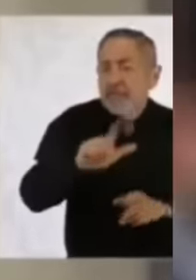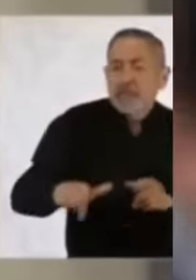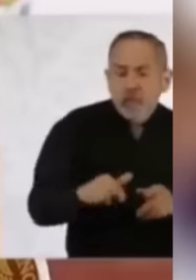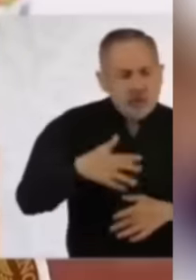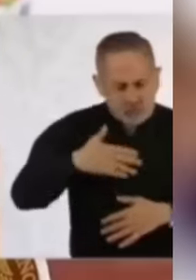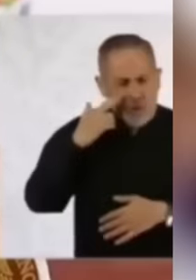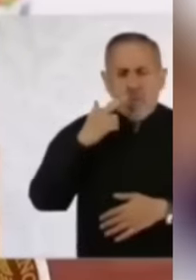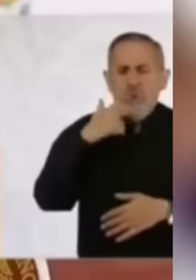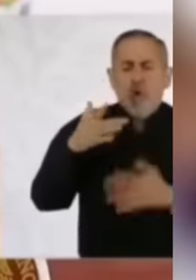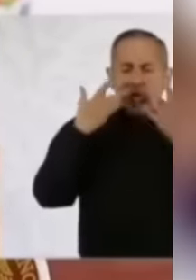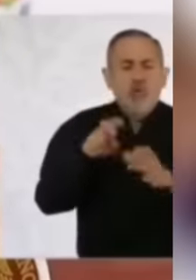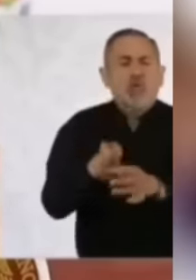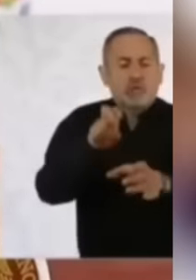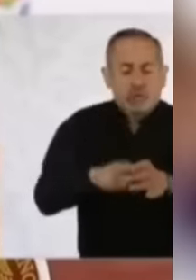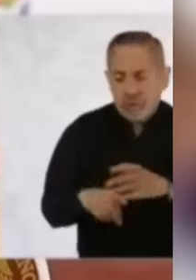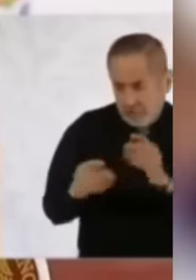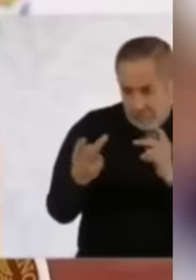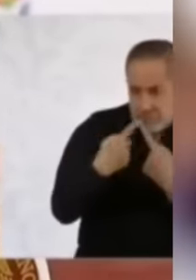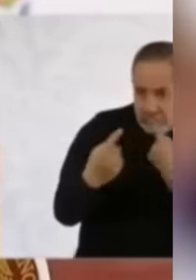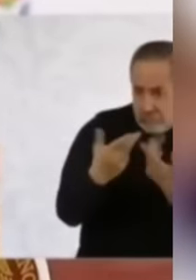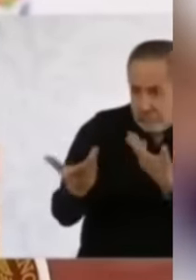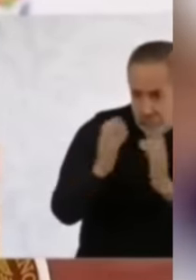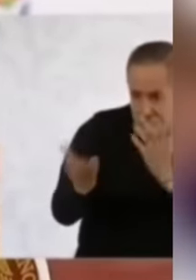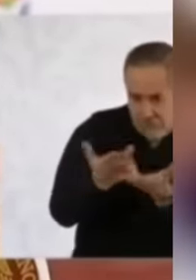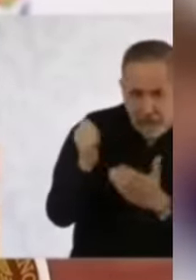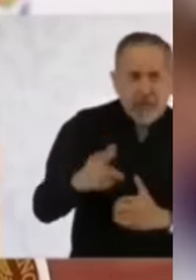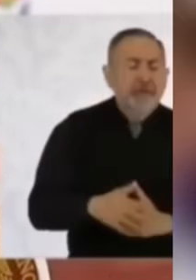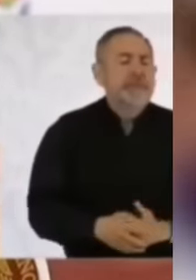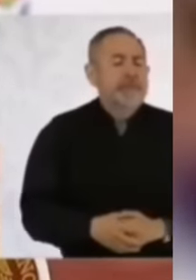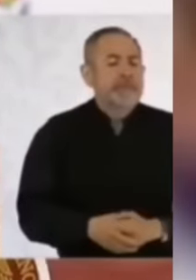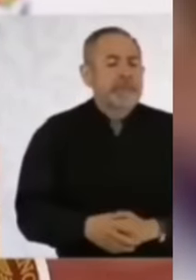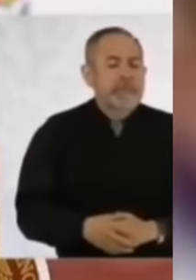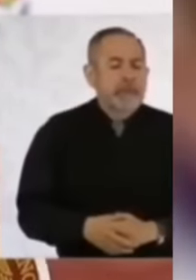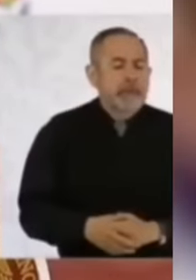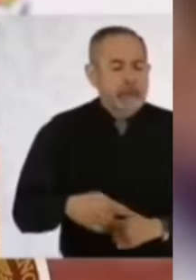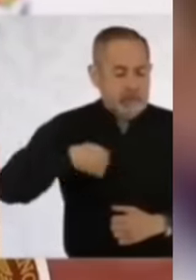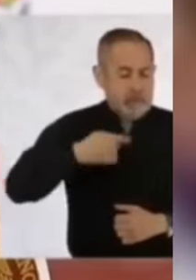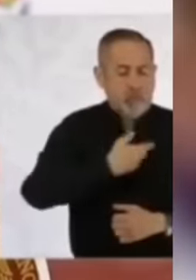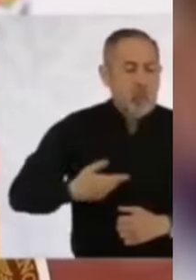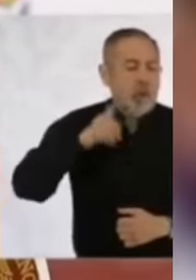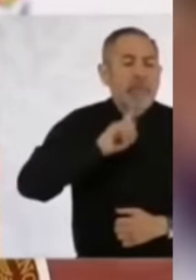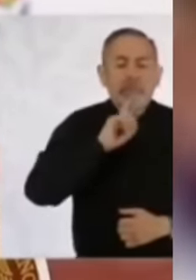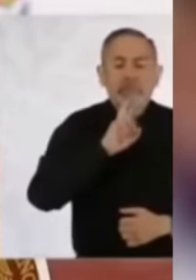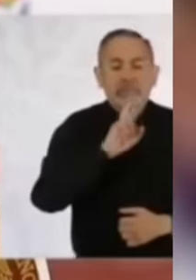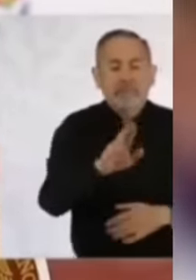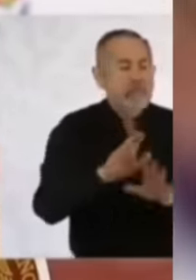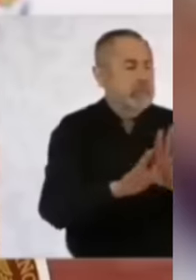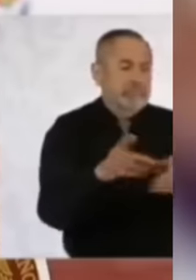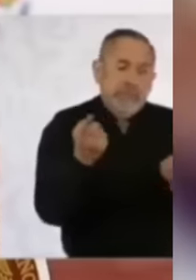pudiera ir a un debate? Pues depende de los legisladores y las legisladoras.